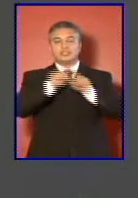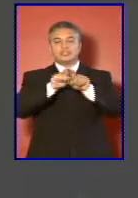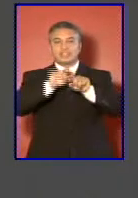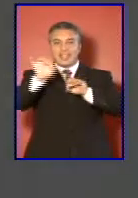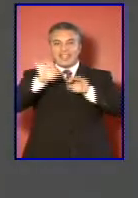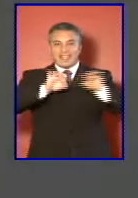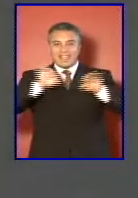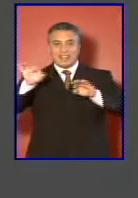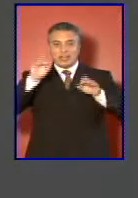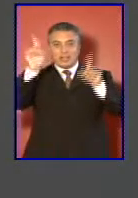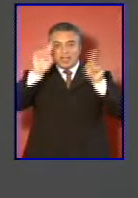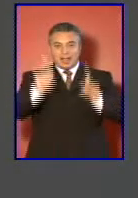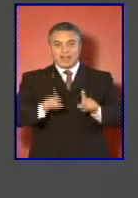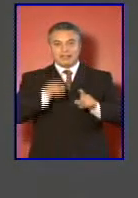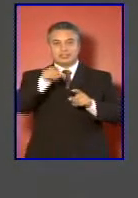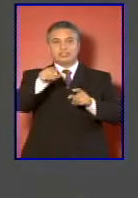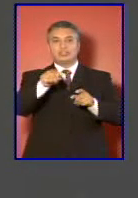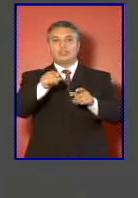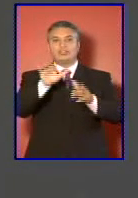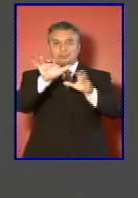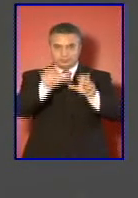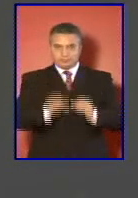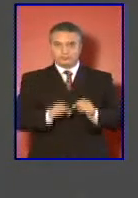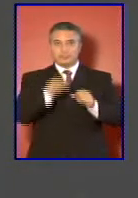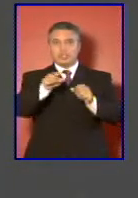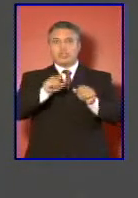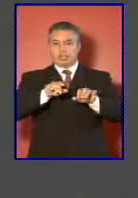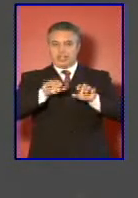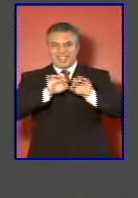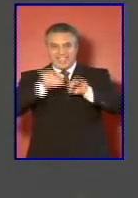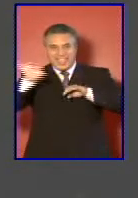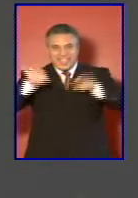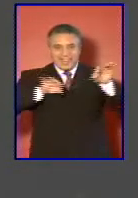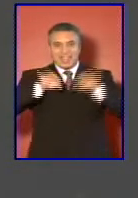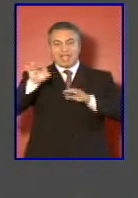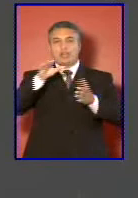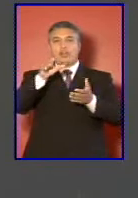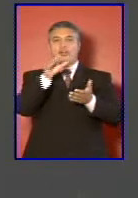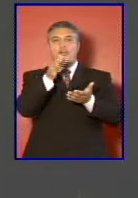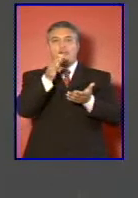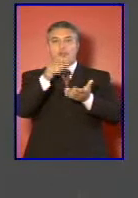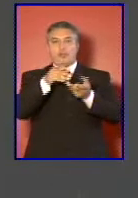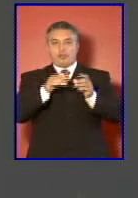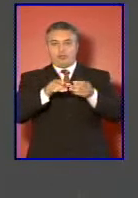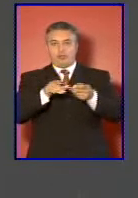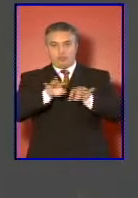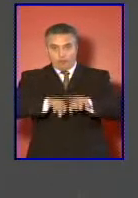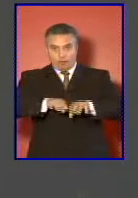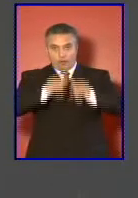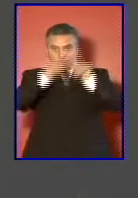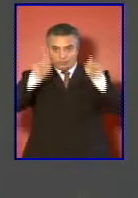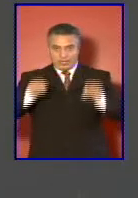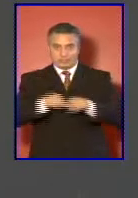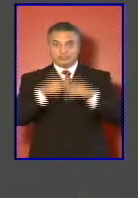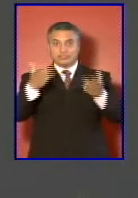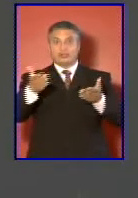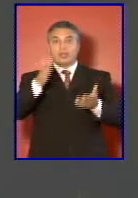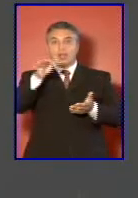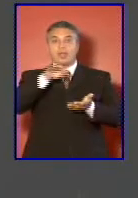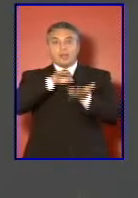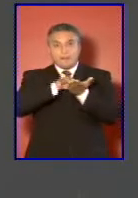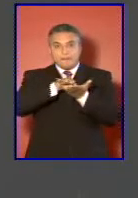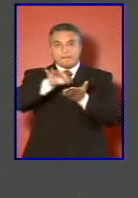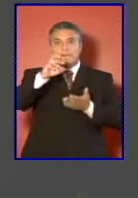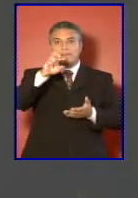eléctricos de computación pilotos que son tentados por